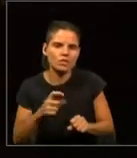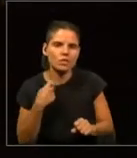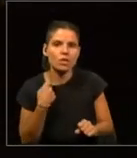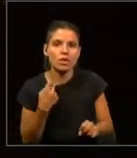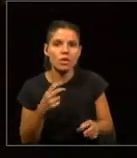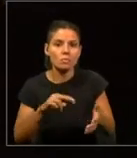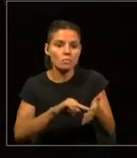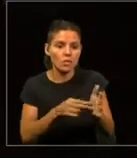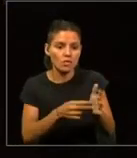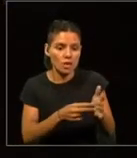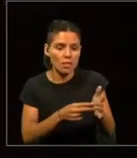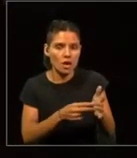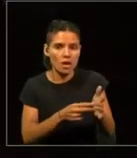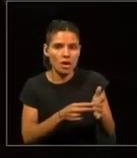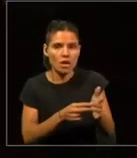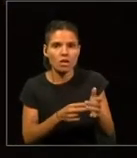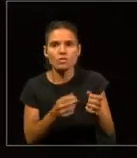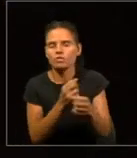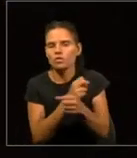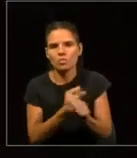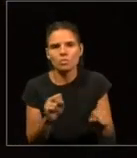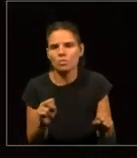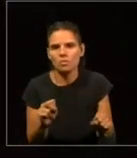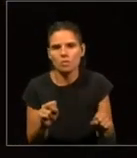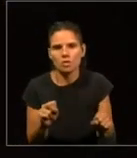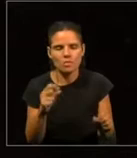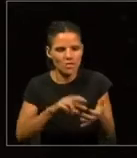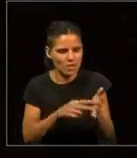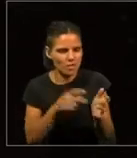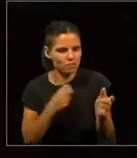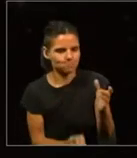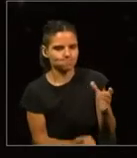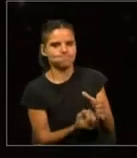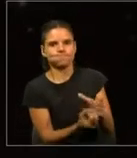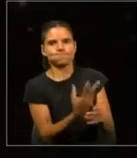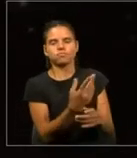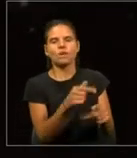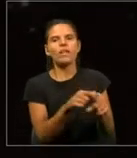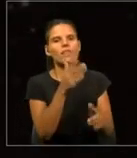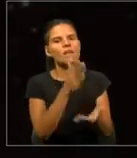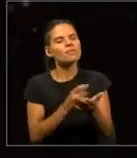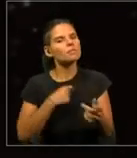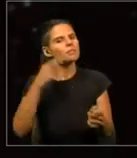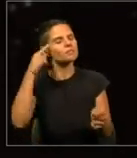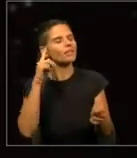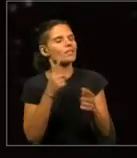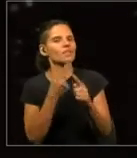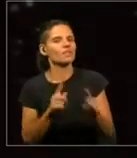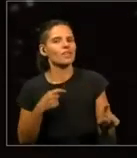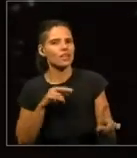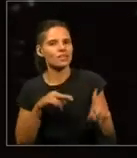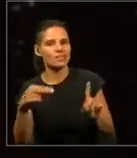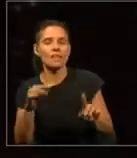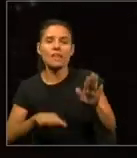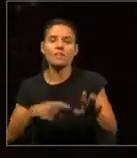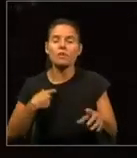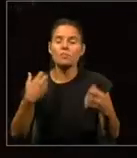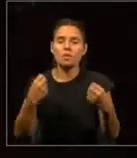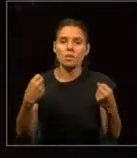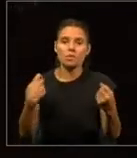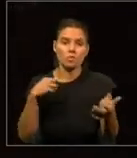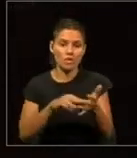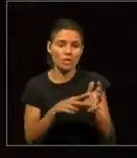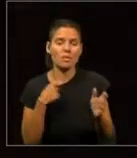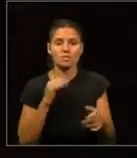de conciencia con el que fue creado. Tal vez nosotros tendríamos que delegar en una inteligencia artificial nuestro